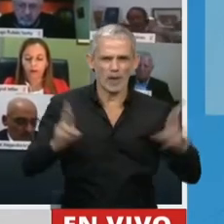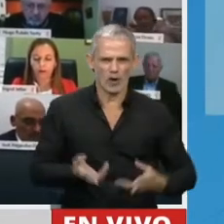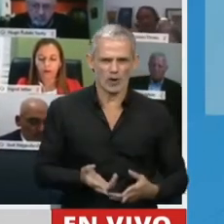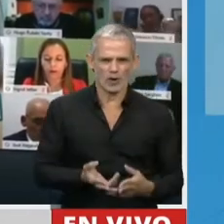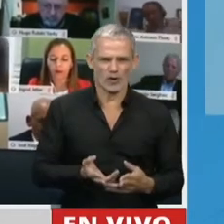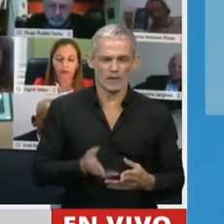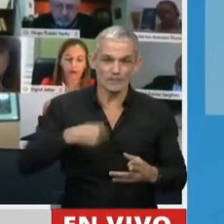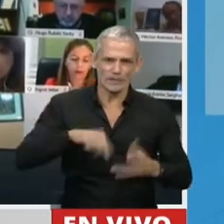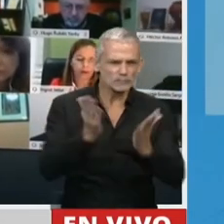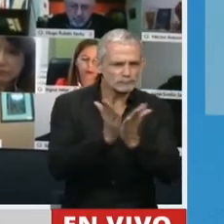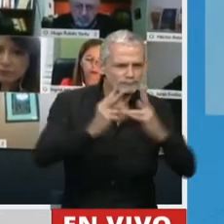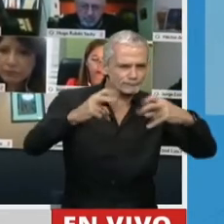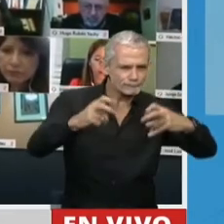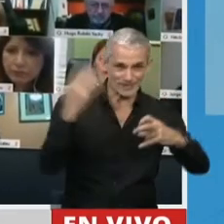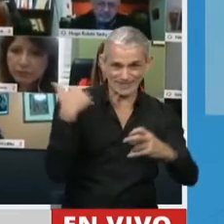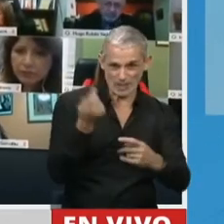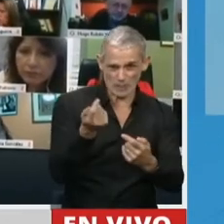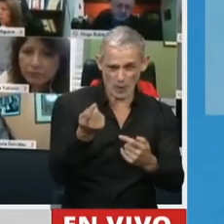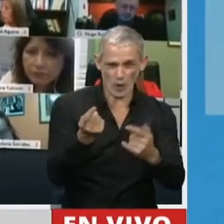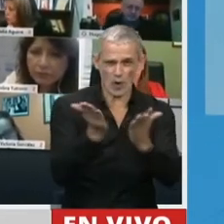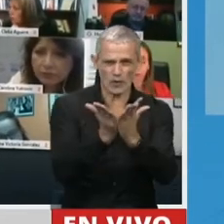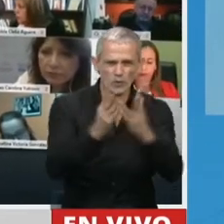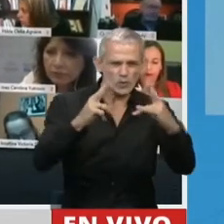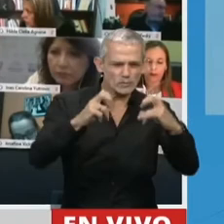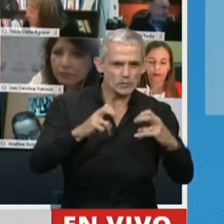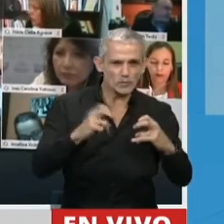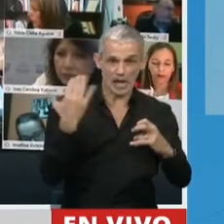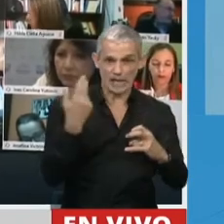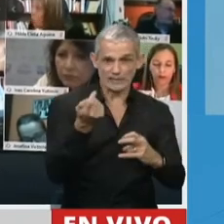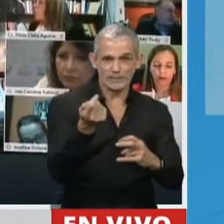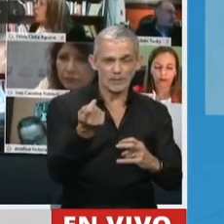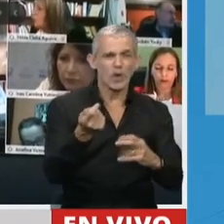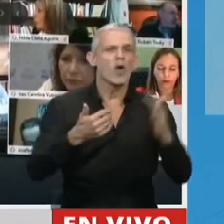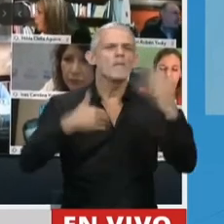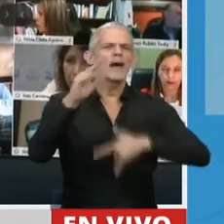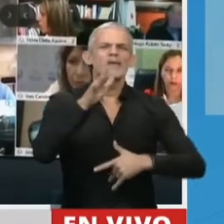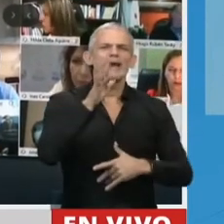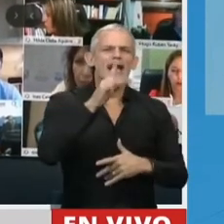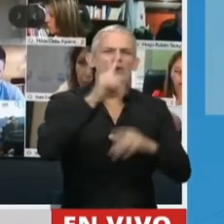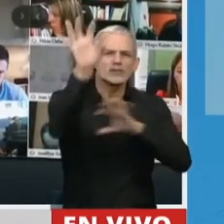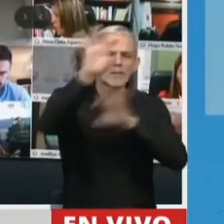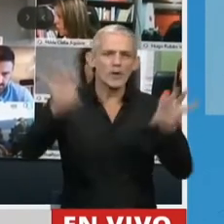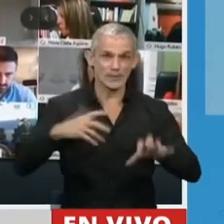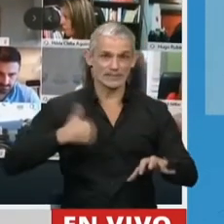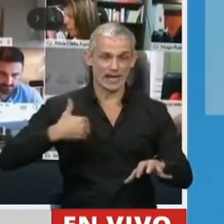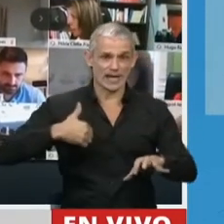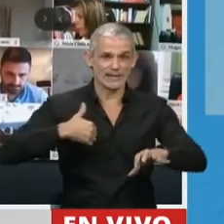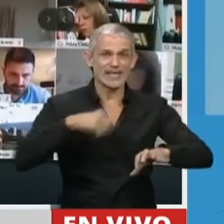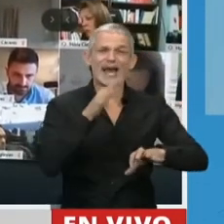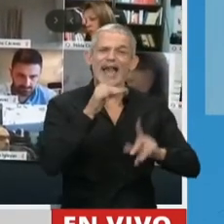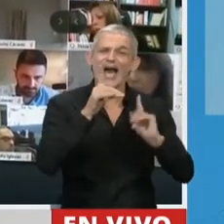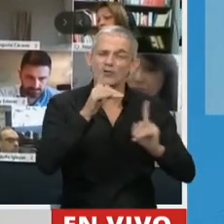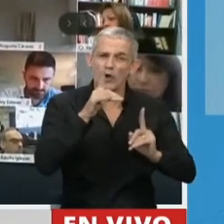en un estudio recientemente expresado más de 14 provincias argentinas